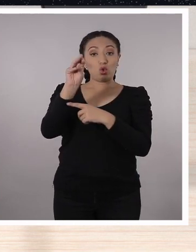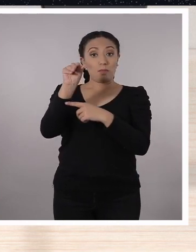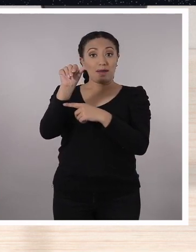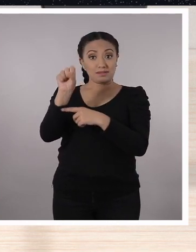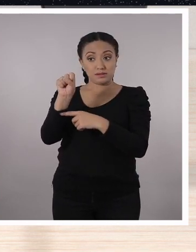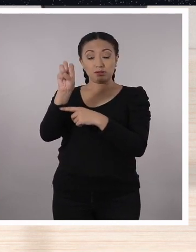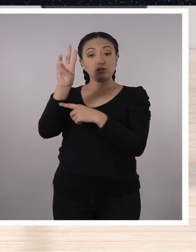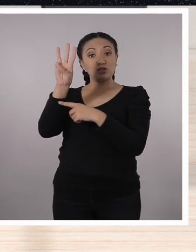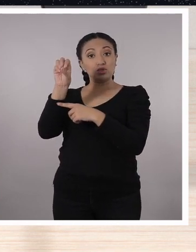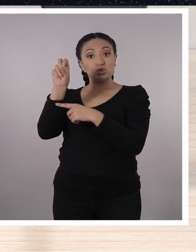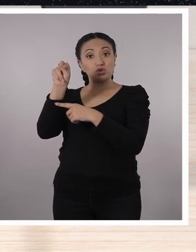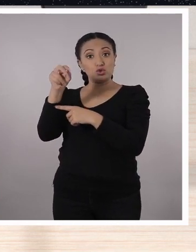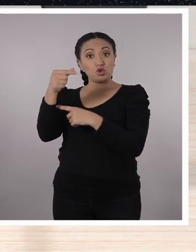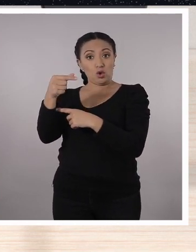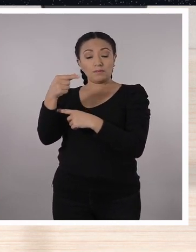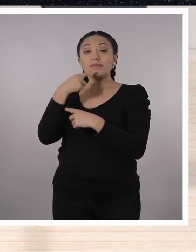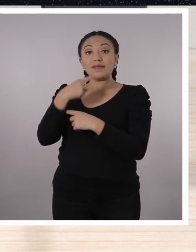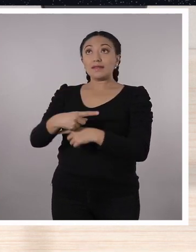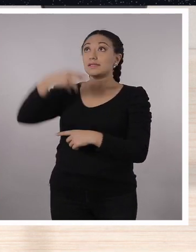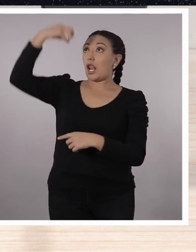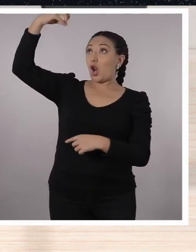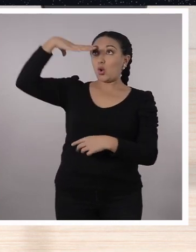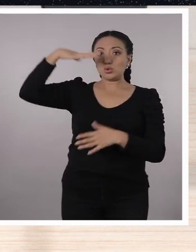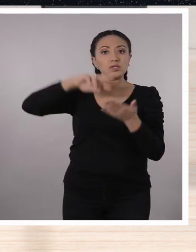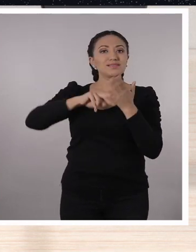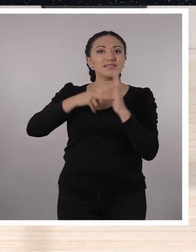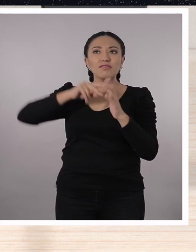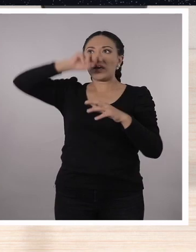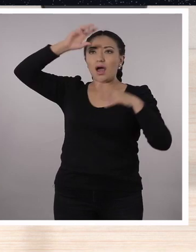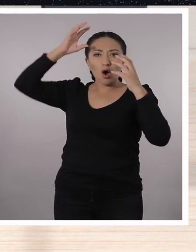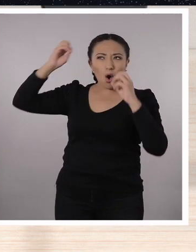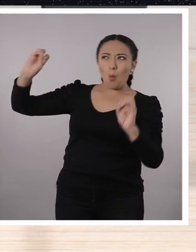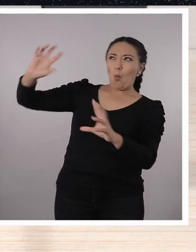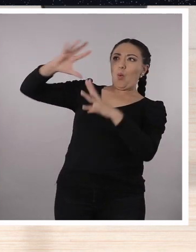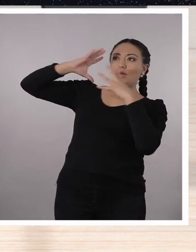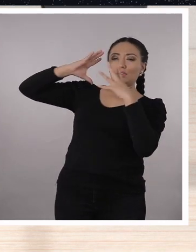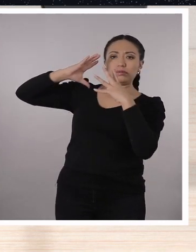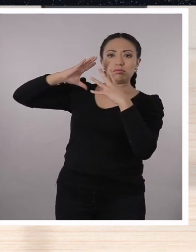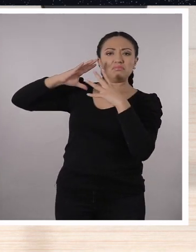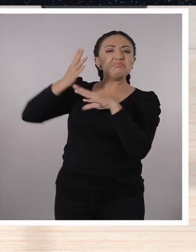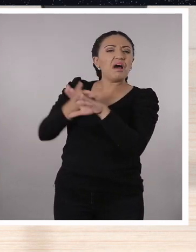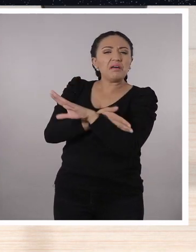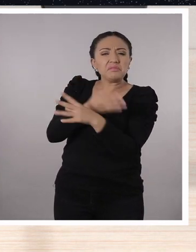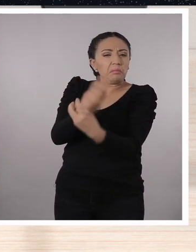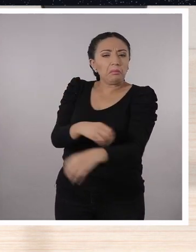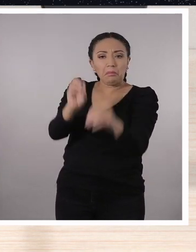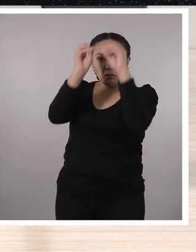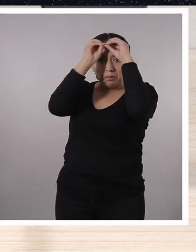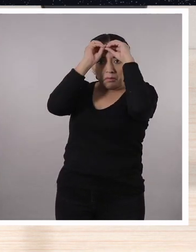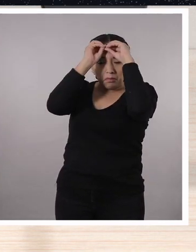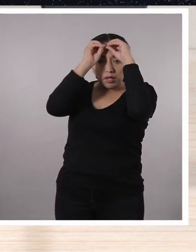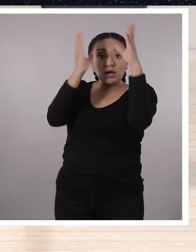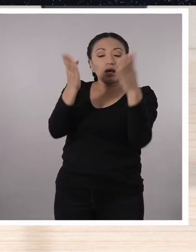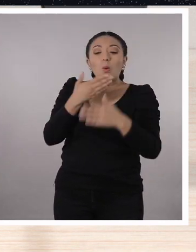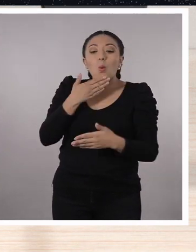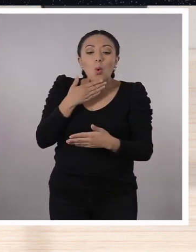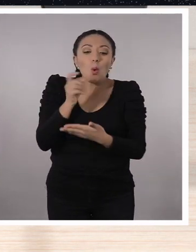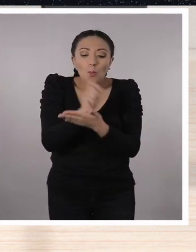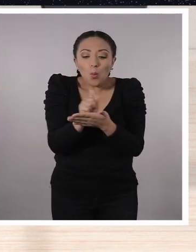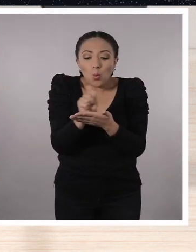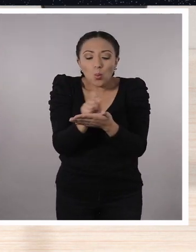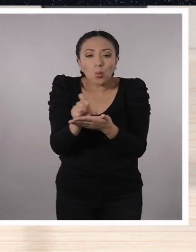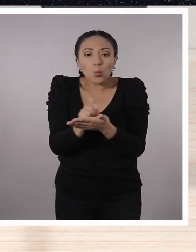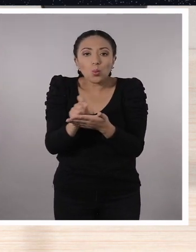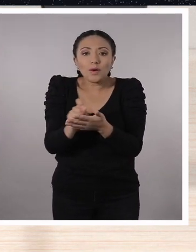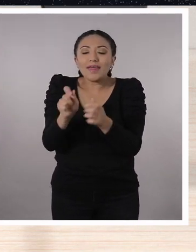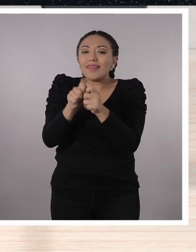descubrió que la luz era una onda, en esa época no tenía anotación científica, por lo que tuvo que expresar